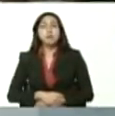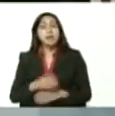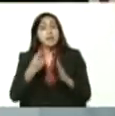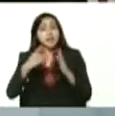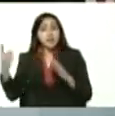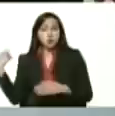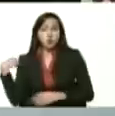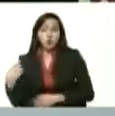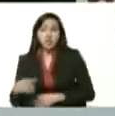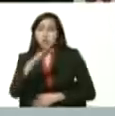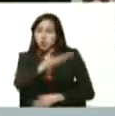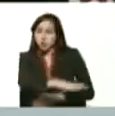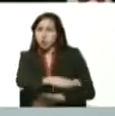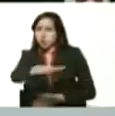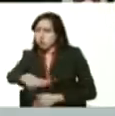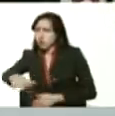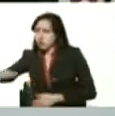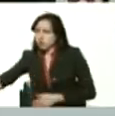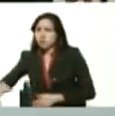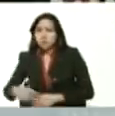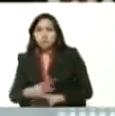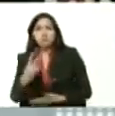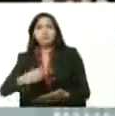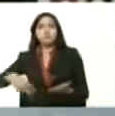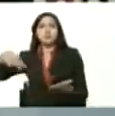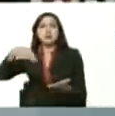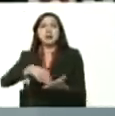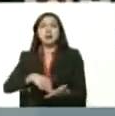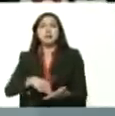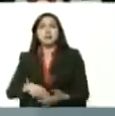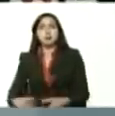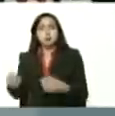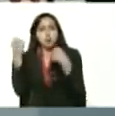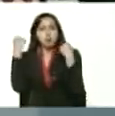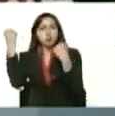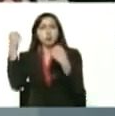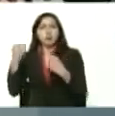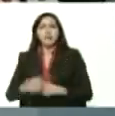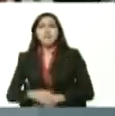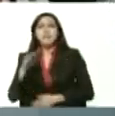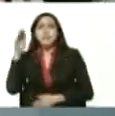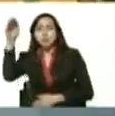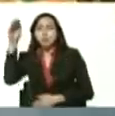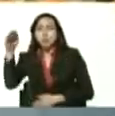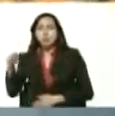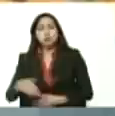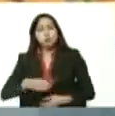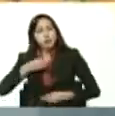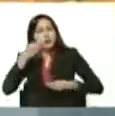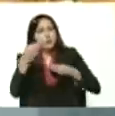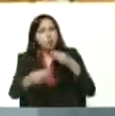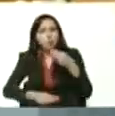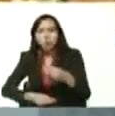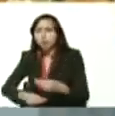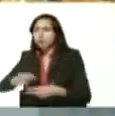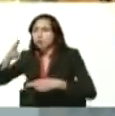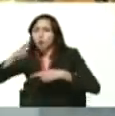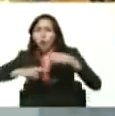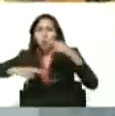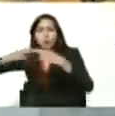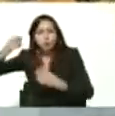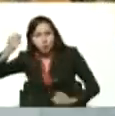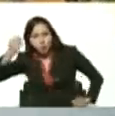los niños y niñas que se están levantando a ese futuro que nosotros le estamos labrando sus bases